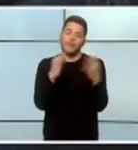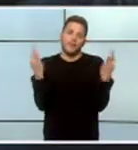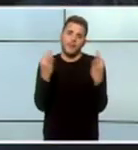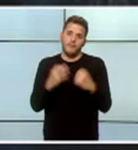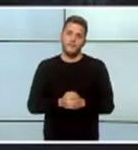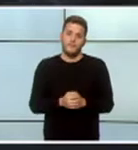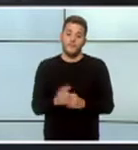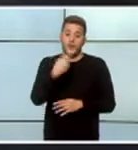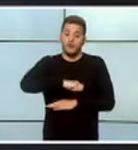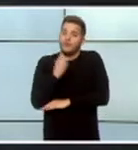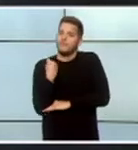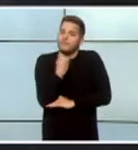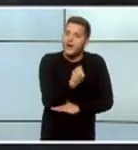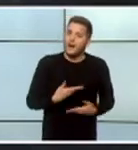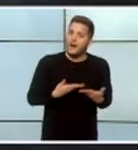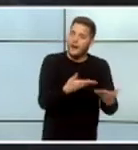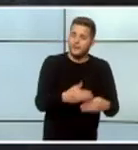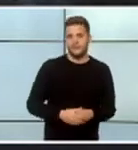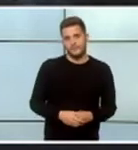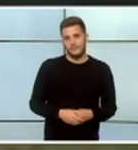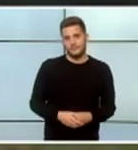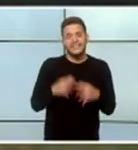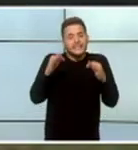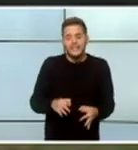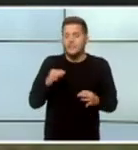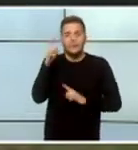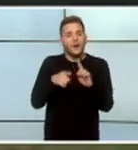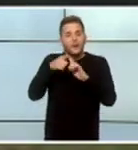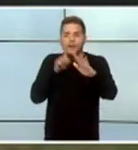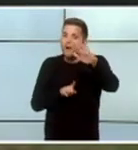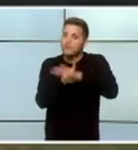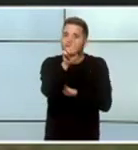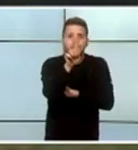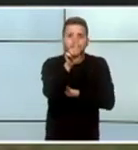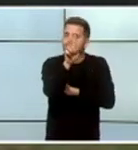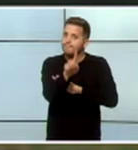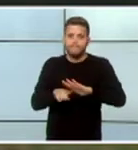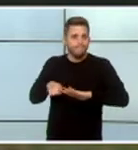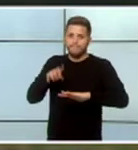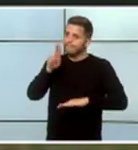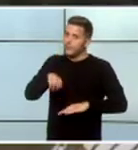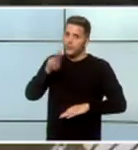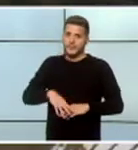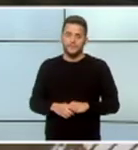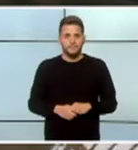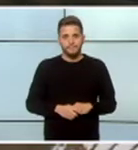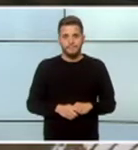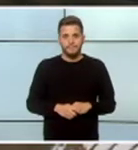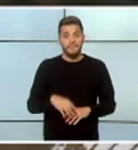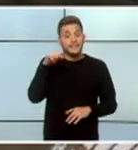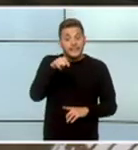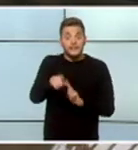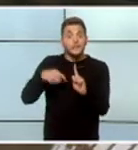...arrimar el hombro... ...y empujar... ...siempre hacia adelante... ...ni un paso hacia detrás... ...y en este